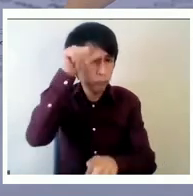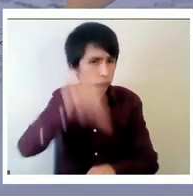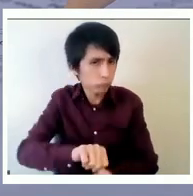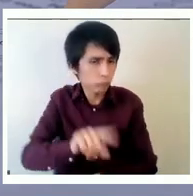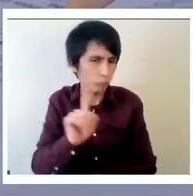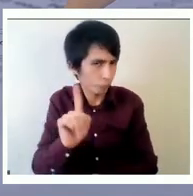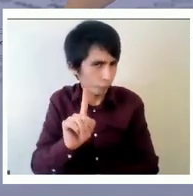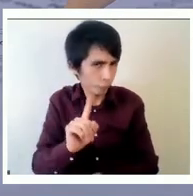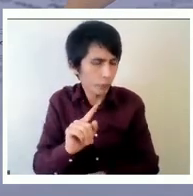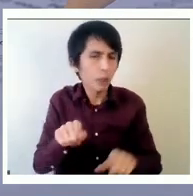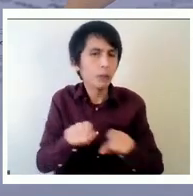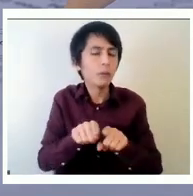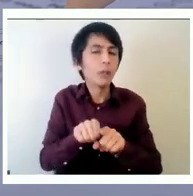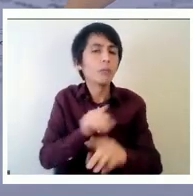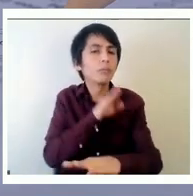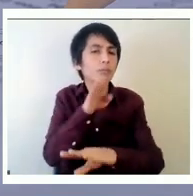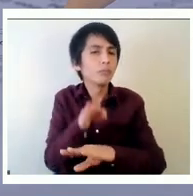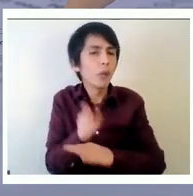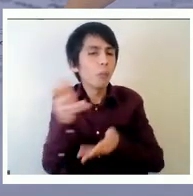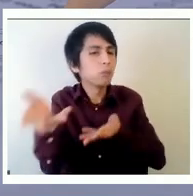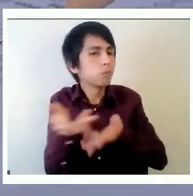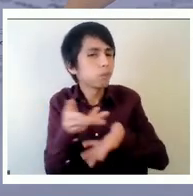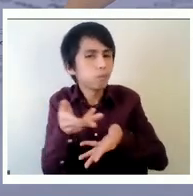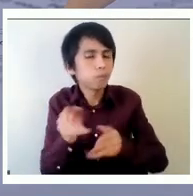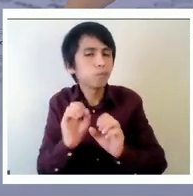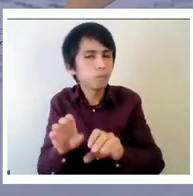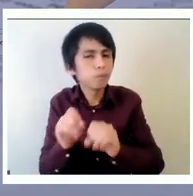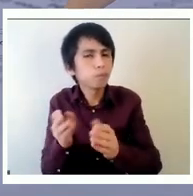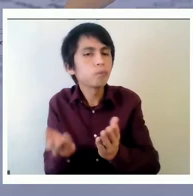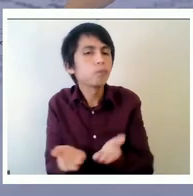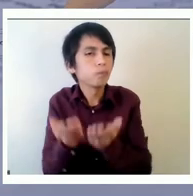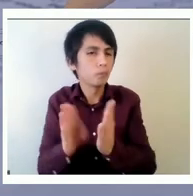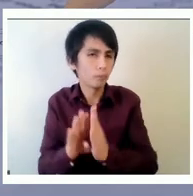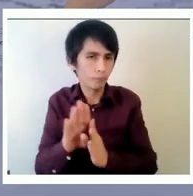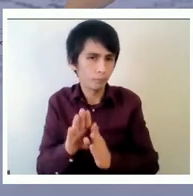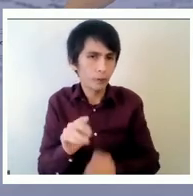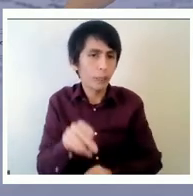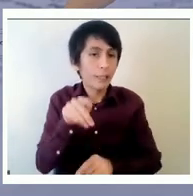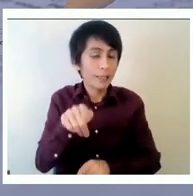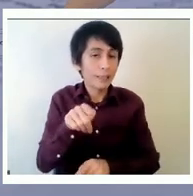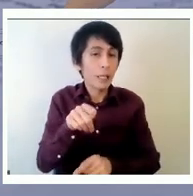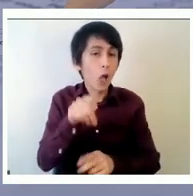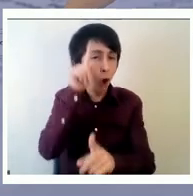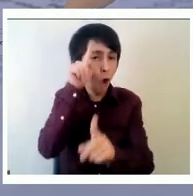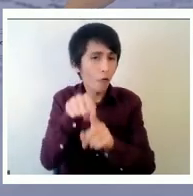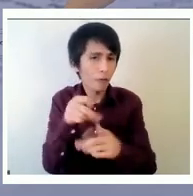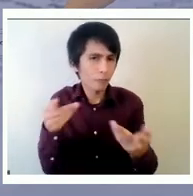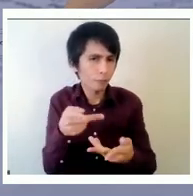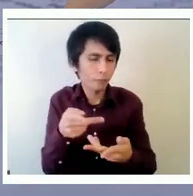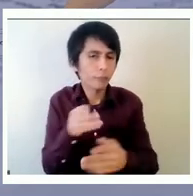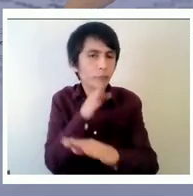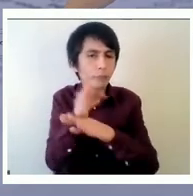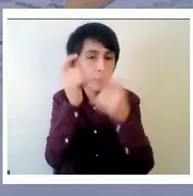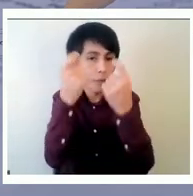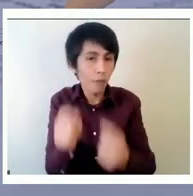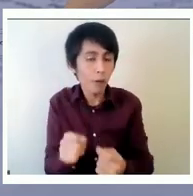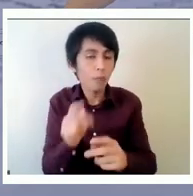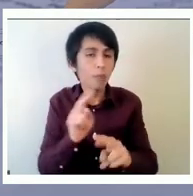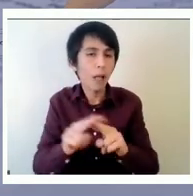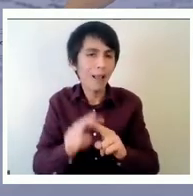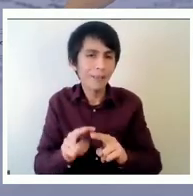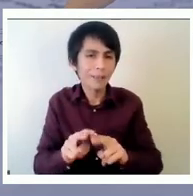entre comillas formativa y su objetivo es generar un informe que ayude al